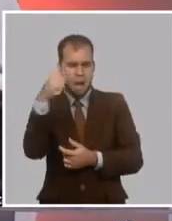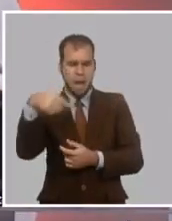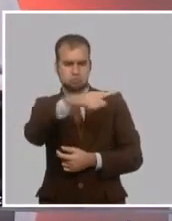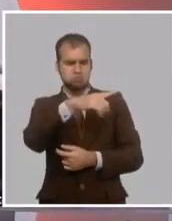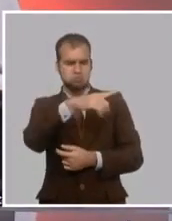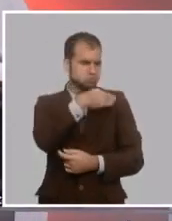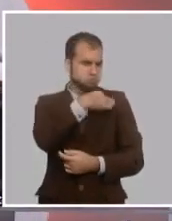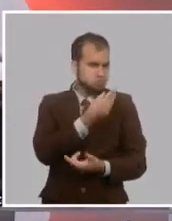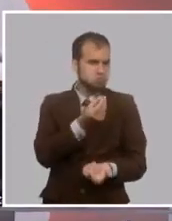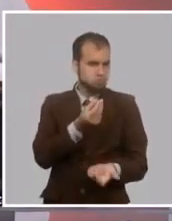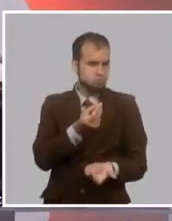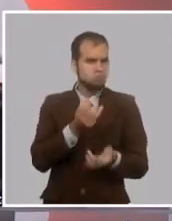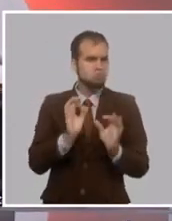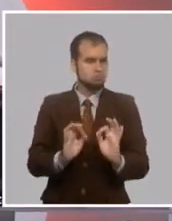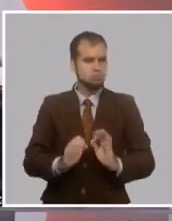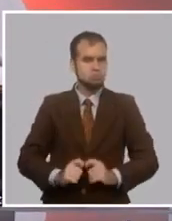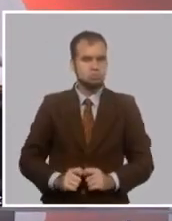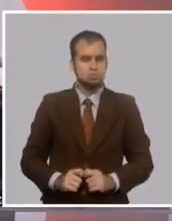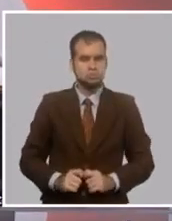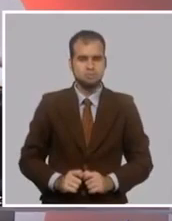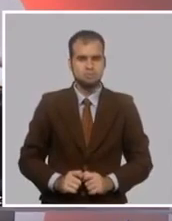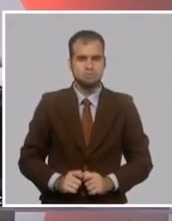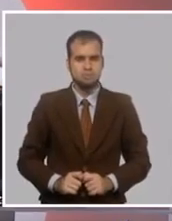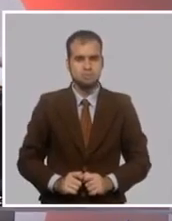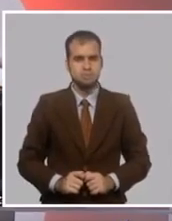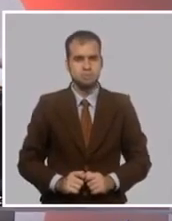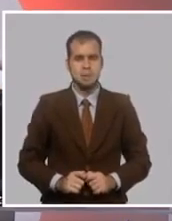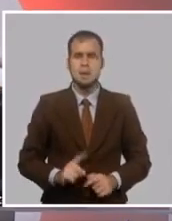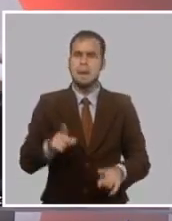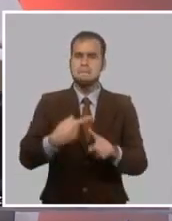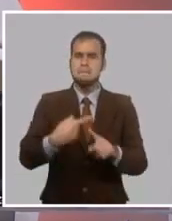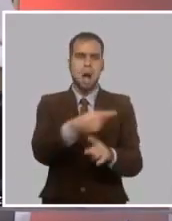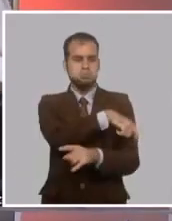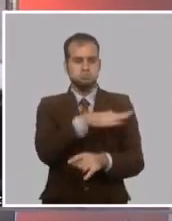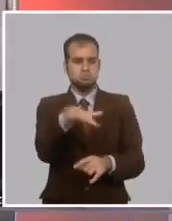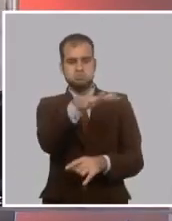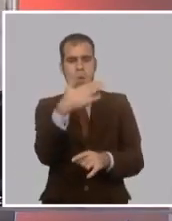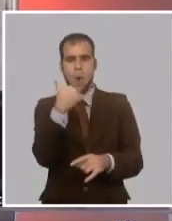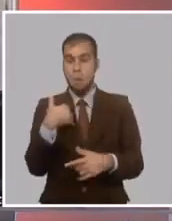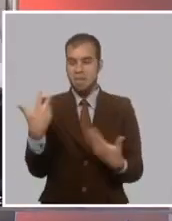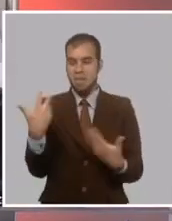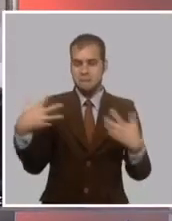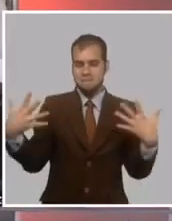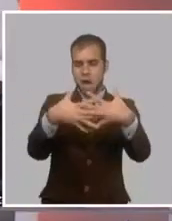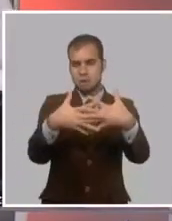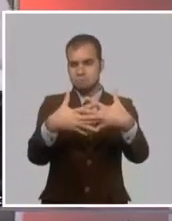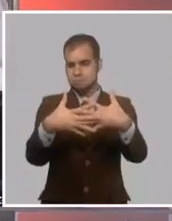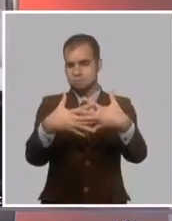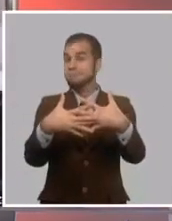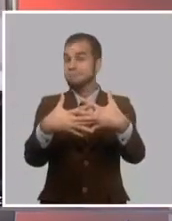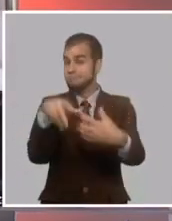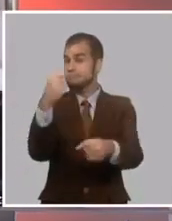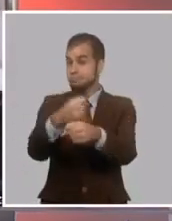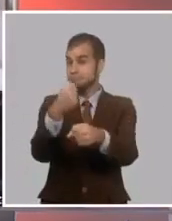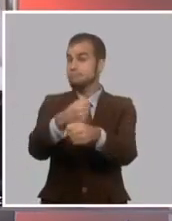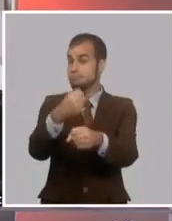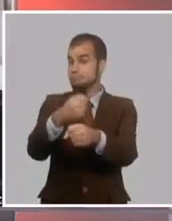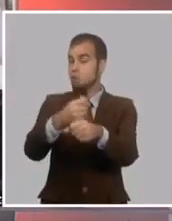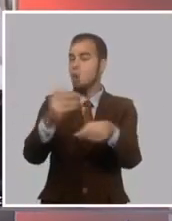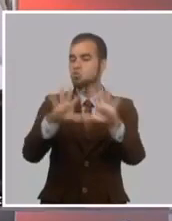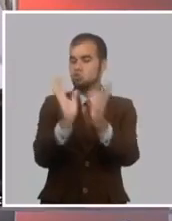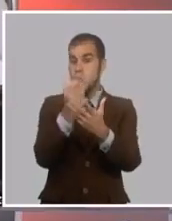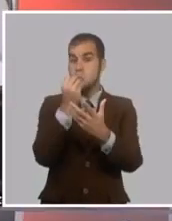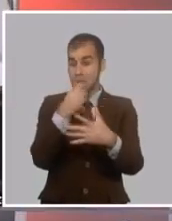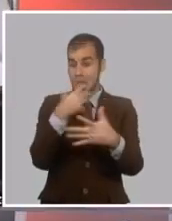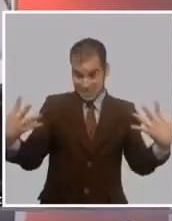las ideas de los, vamos a llamarlos así, como les decían ellos, los civilistas, y que trabajaran juntos para que en ese trabajo unido